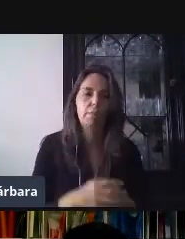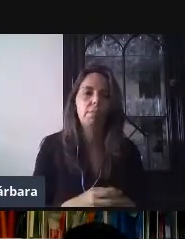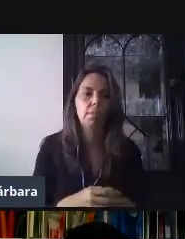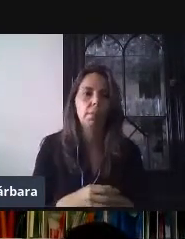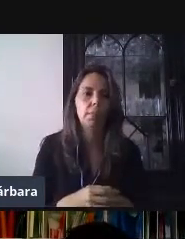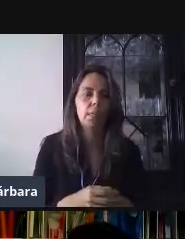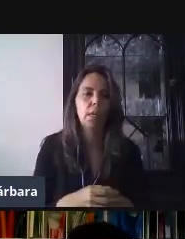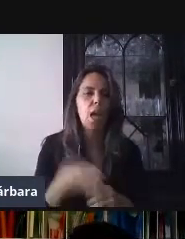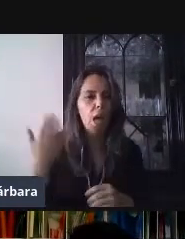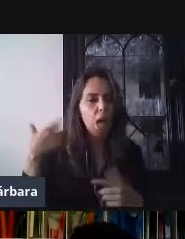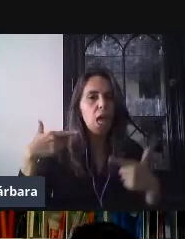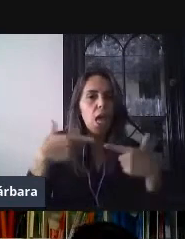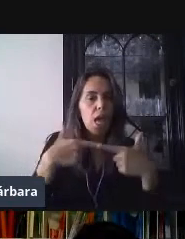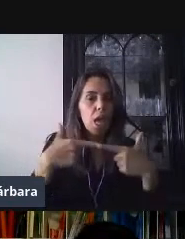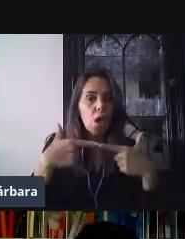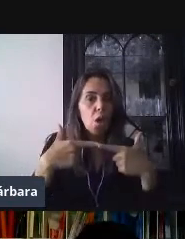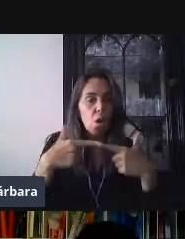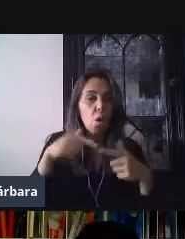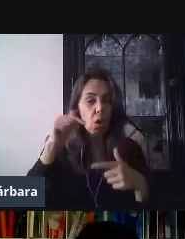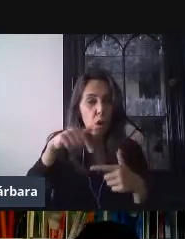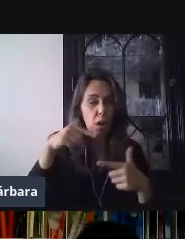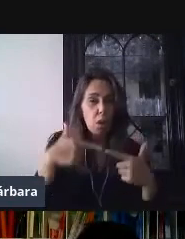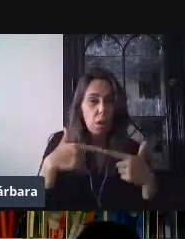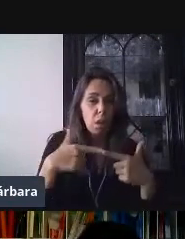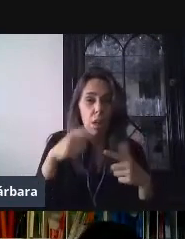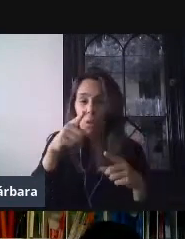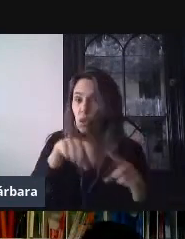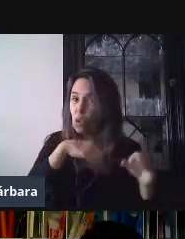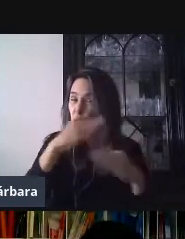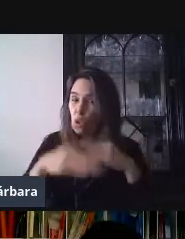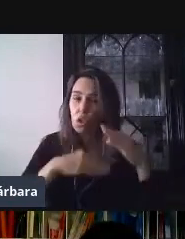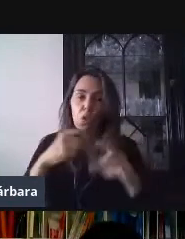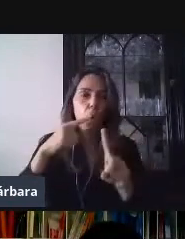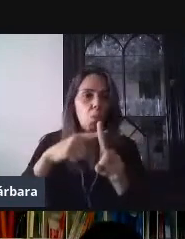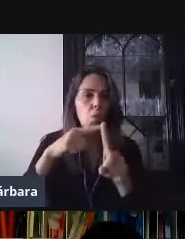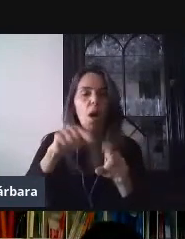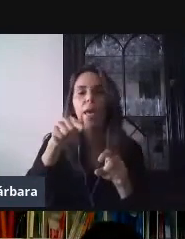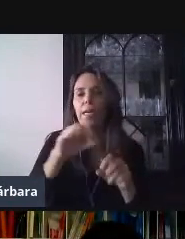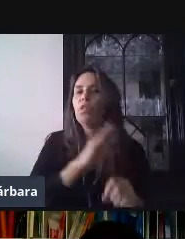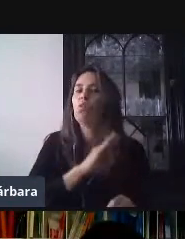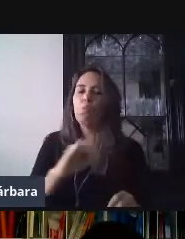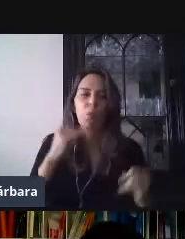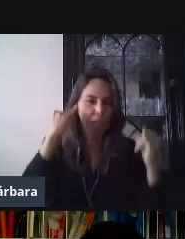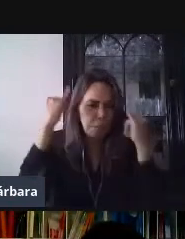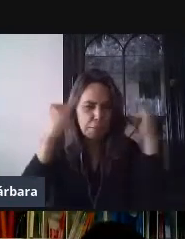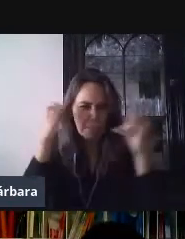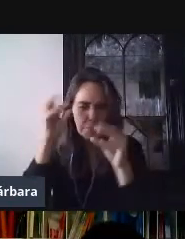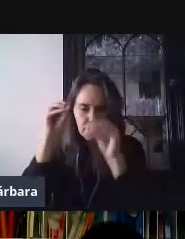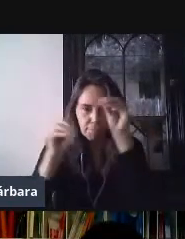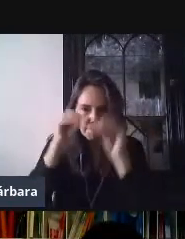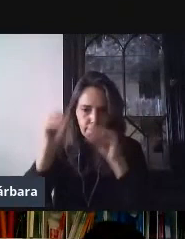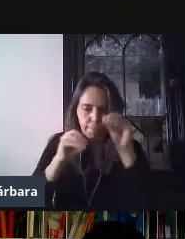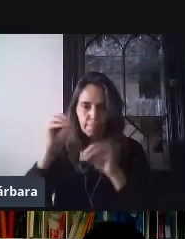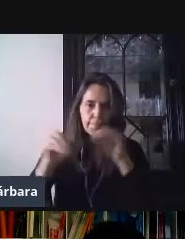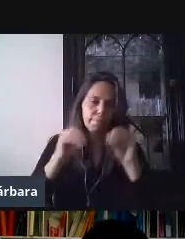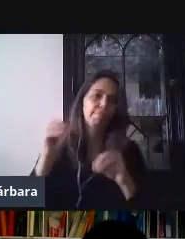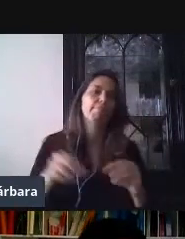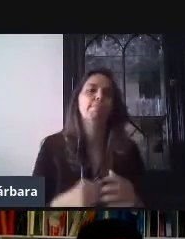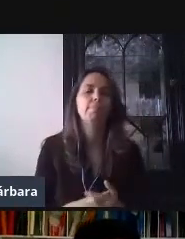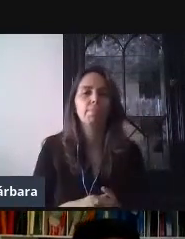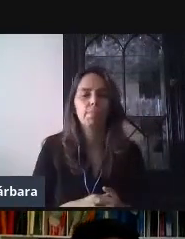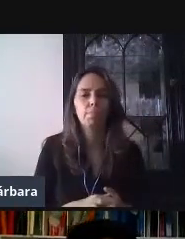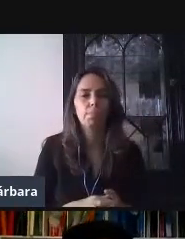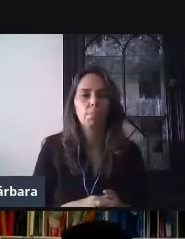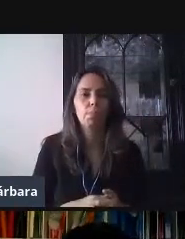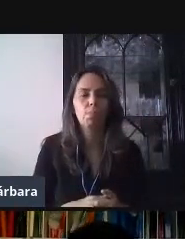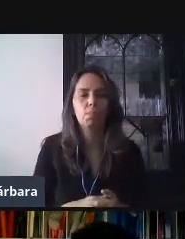las, digamos, la iconografía que tenga que ver con el símbolo de más, va a significar crear o agregar material o contenido. En este caso, pues,